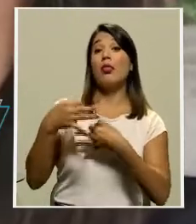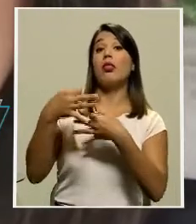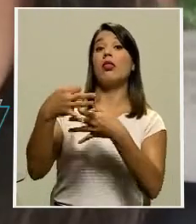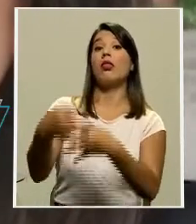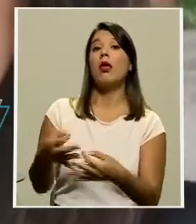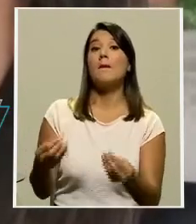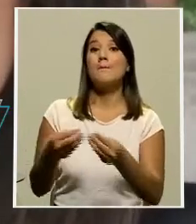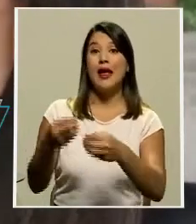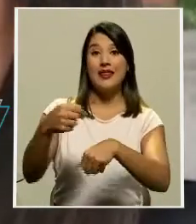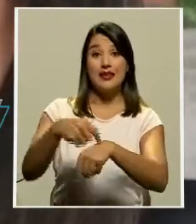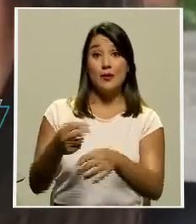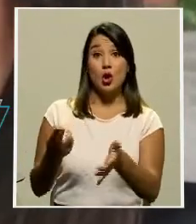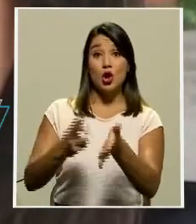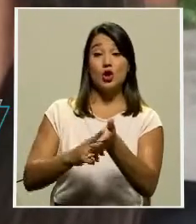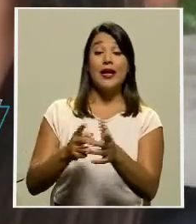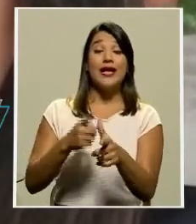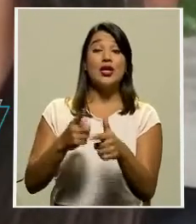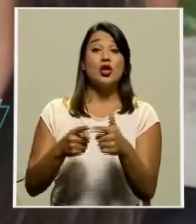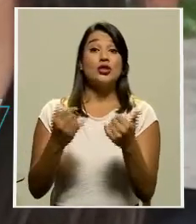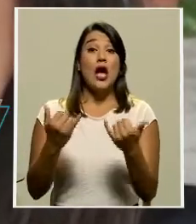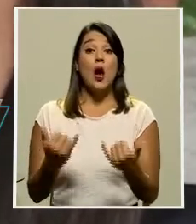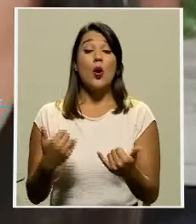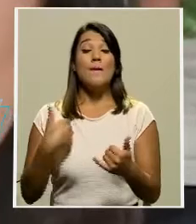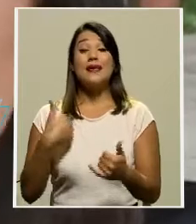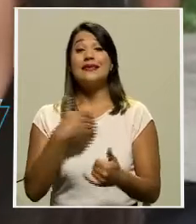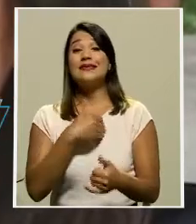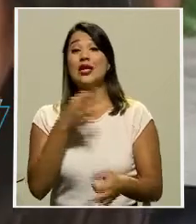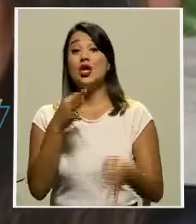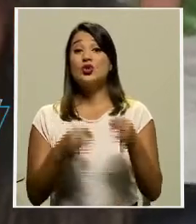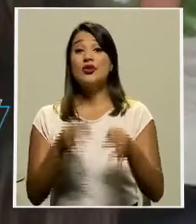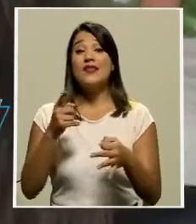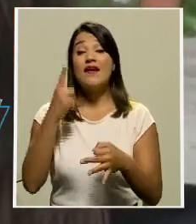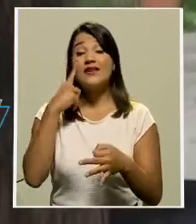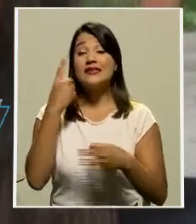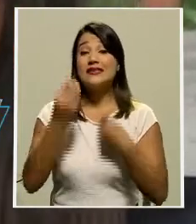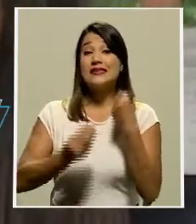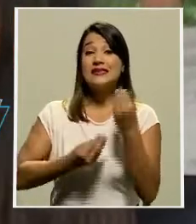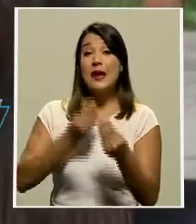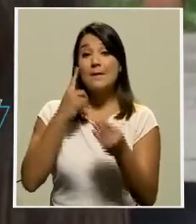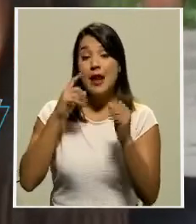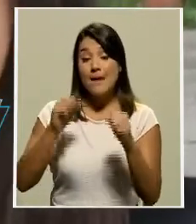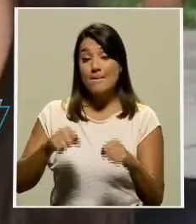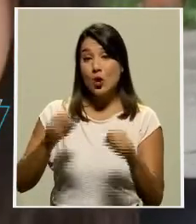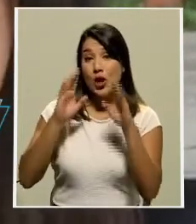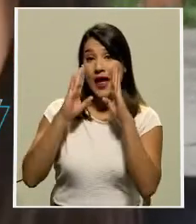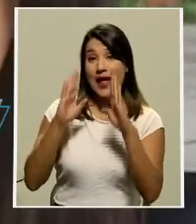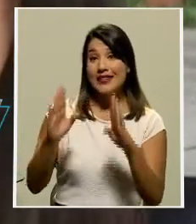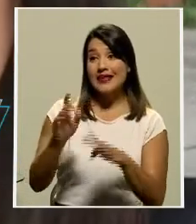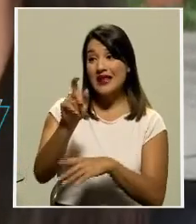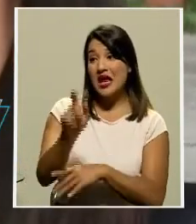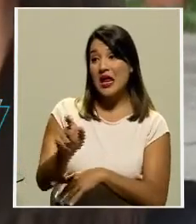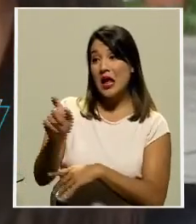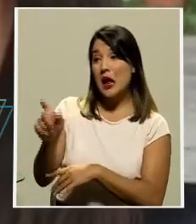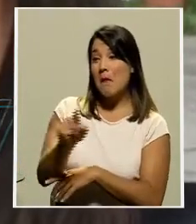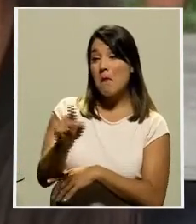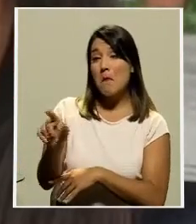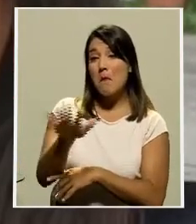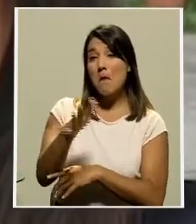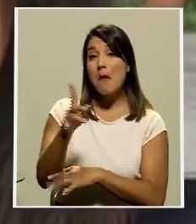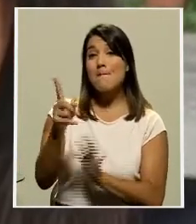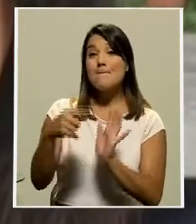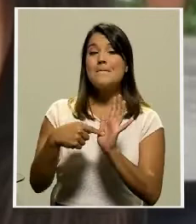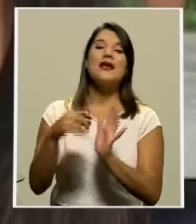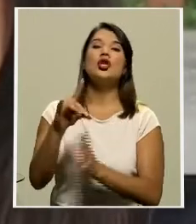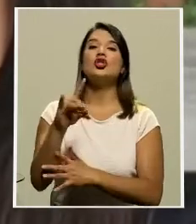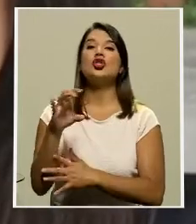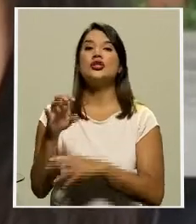será una decisión del Ministerio de Justicia cuál va a ser el proceder para atender a la población de cerca de 1.800 personas que